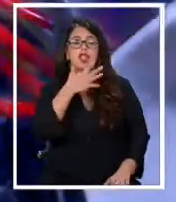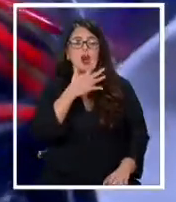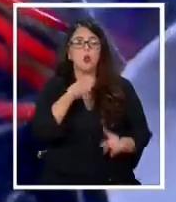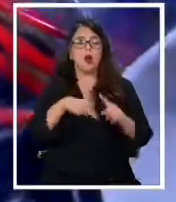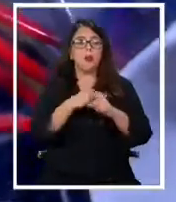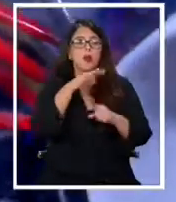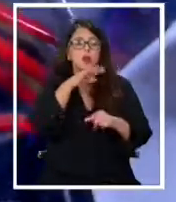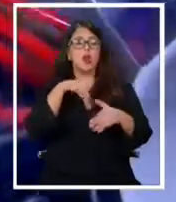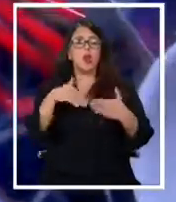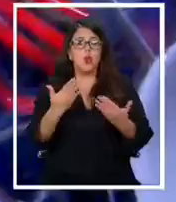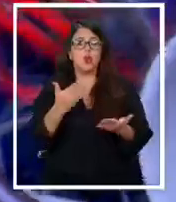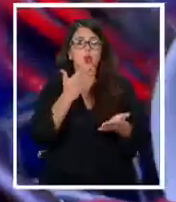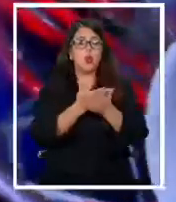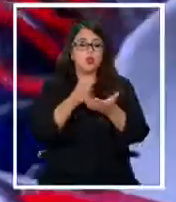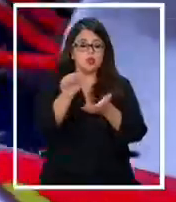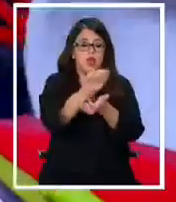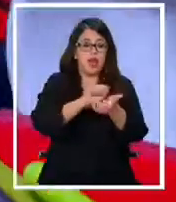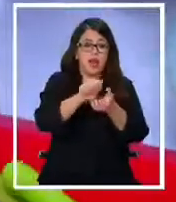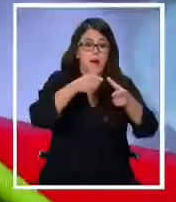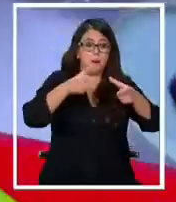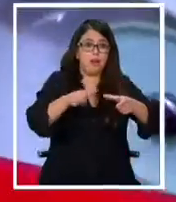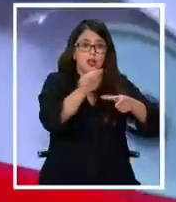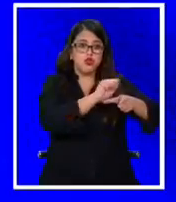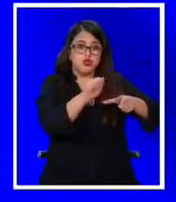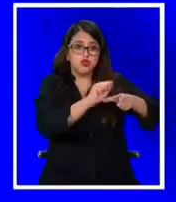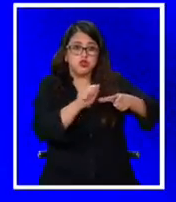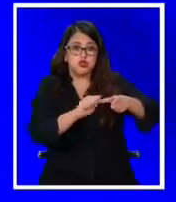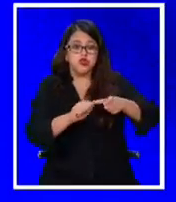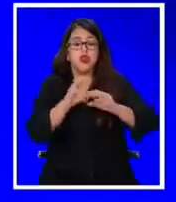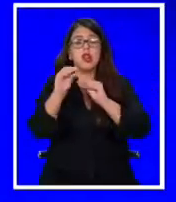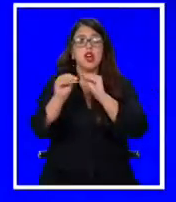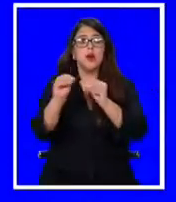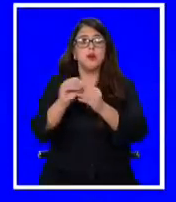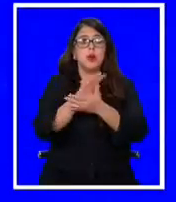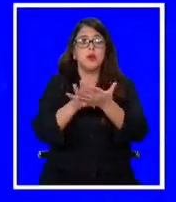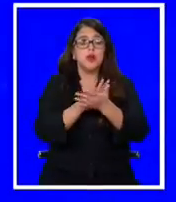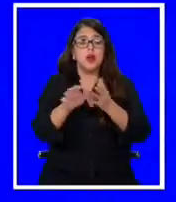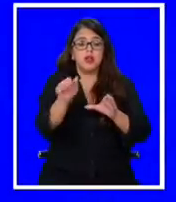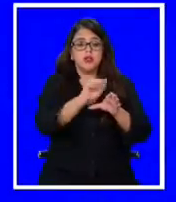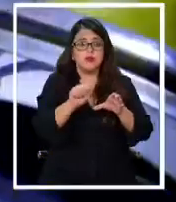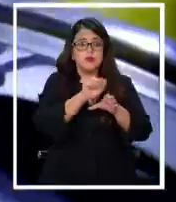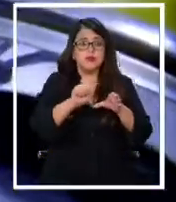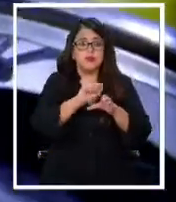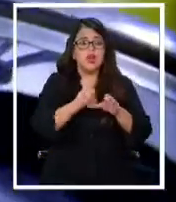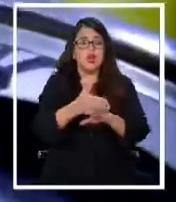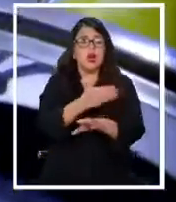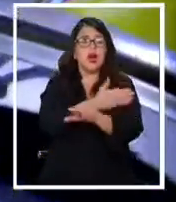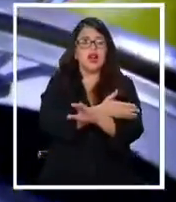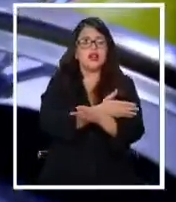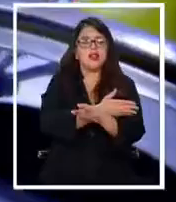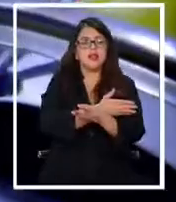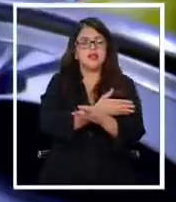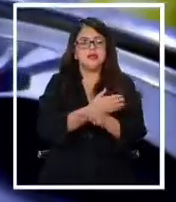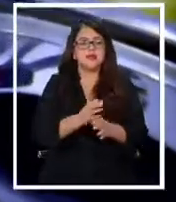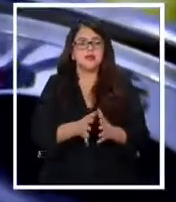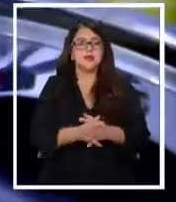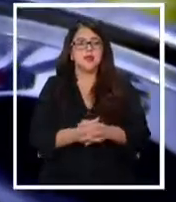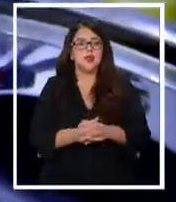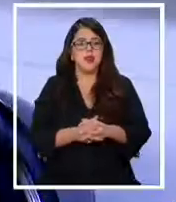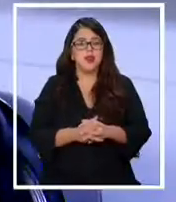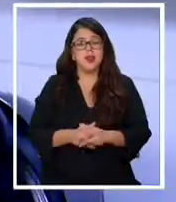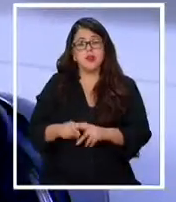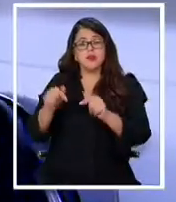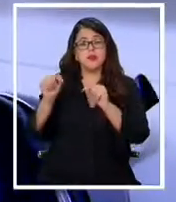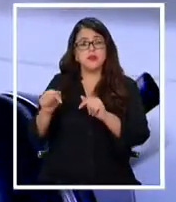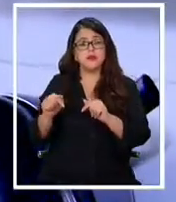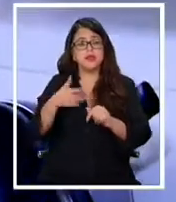Por eso, al momento de lavar platos, se recomienda, por ejemplo, limpiarlos con una lavaza antes de enjuagarlos. Con